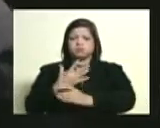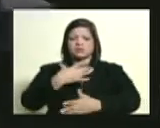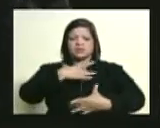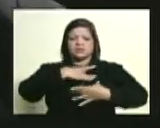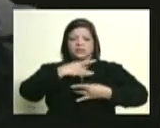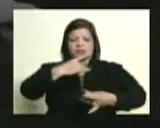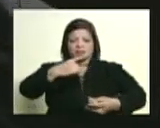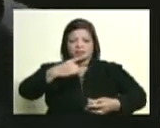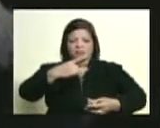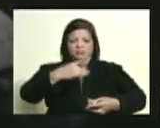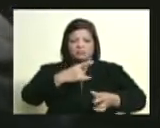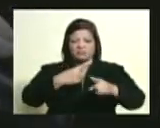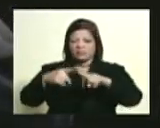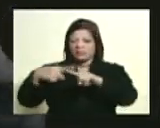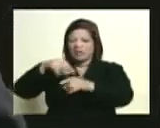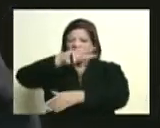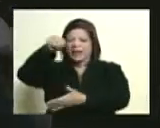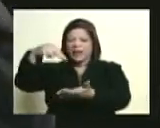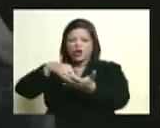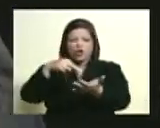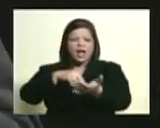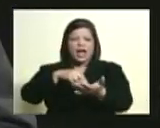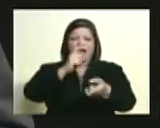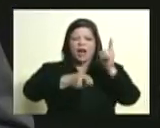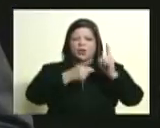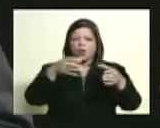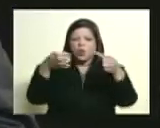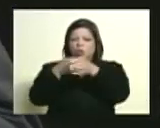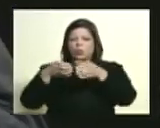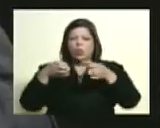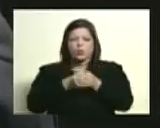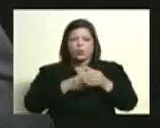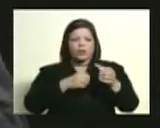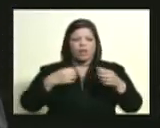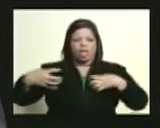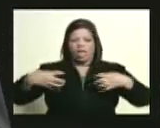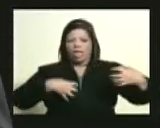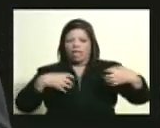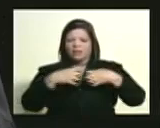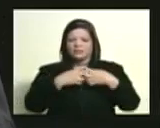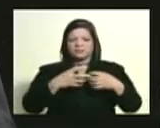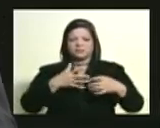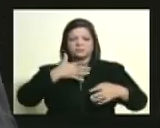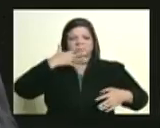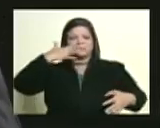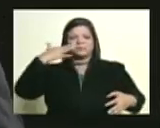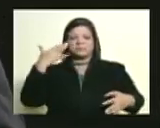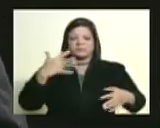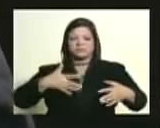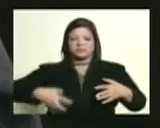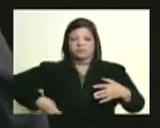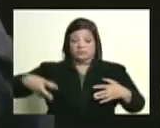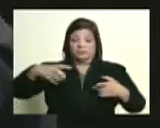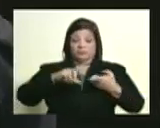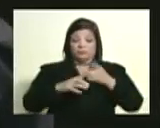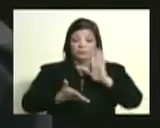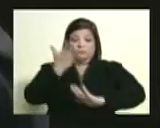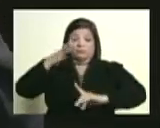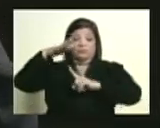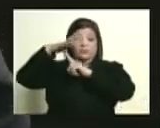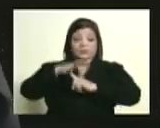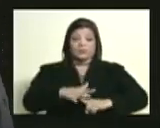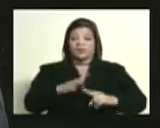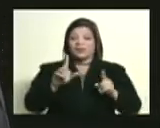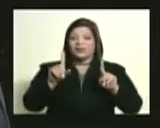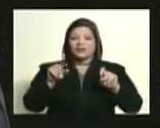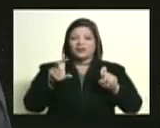locales, regionales, grupales, de clase y la idea nunca se recuperó